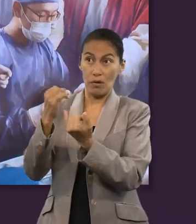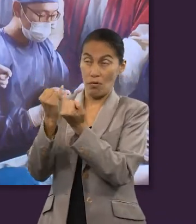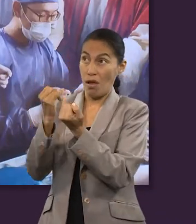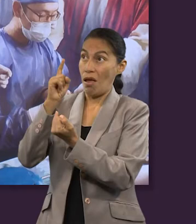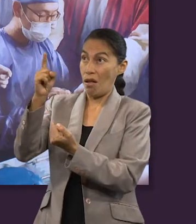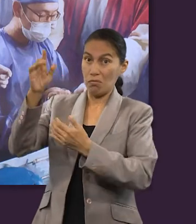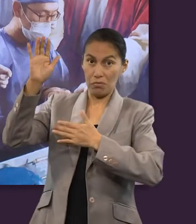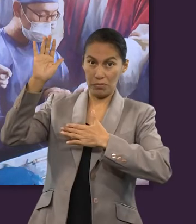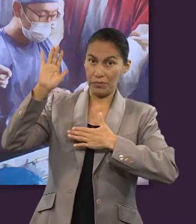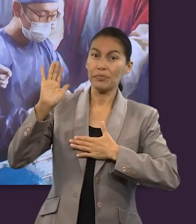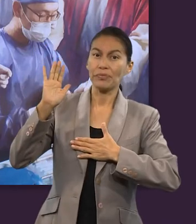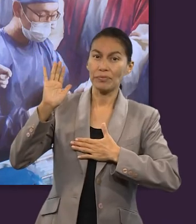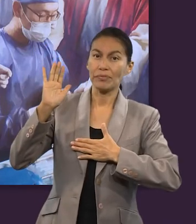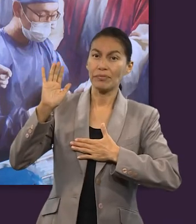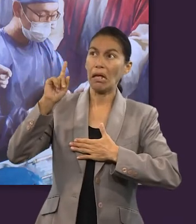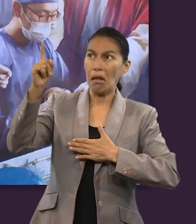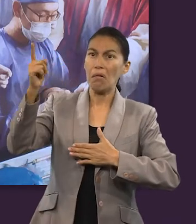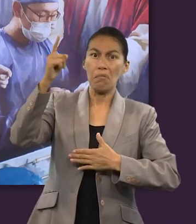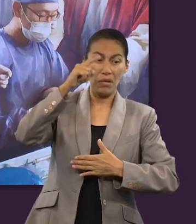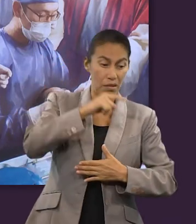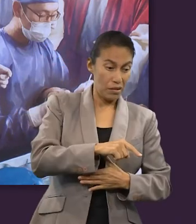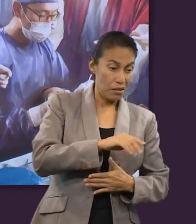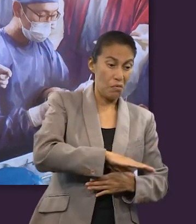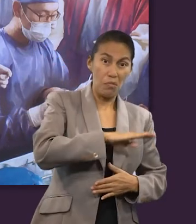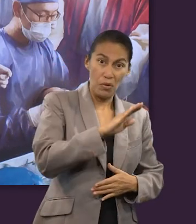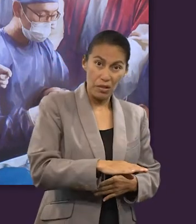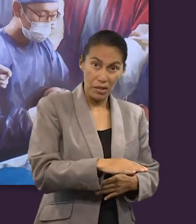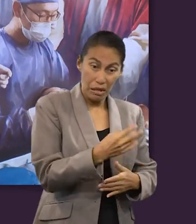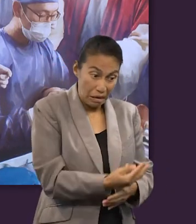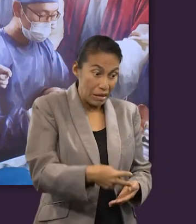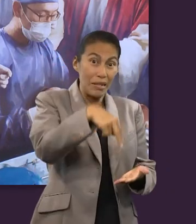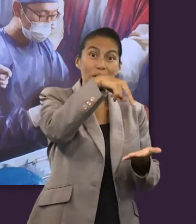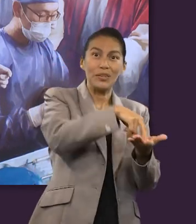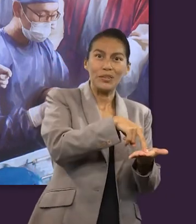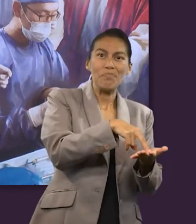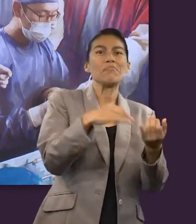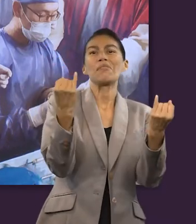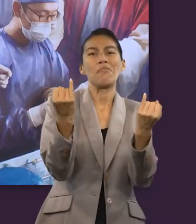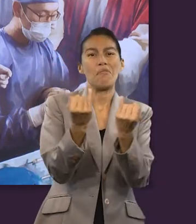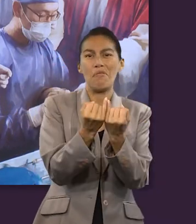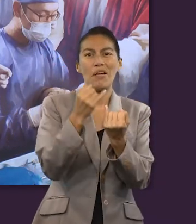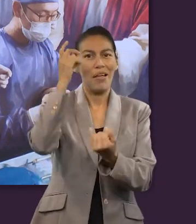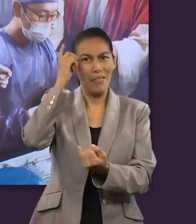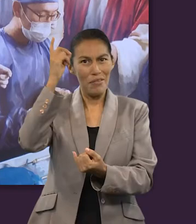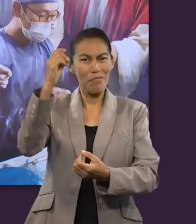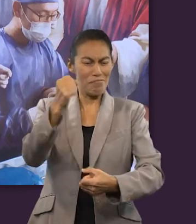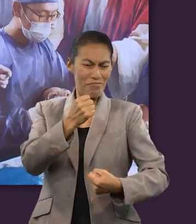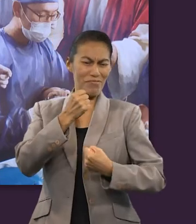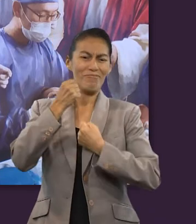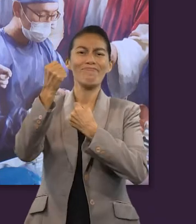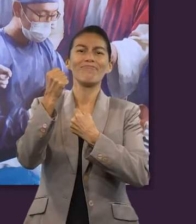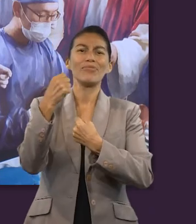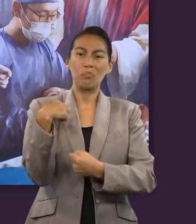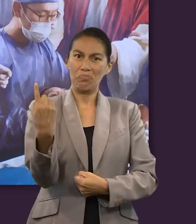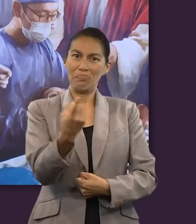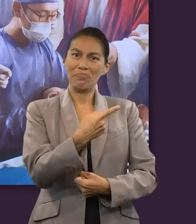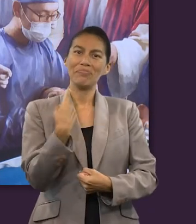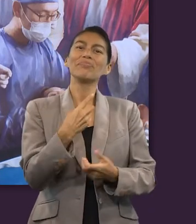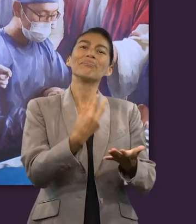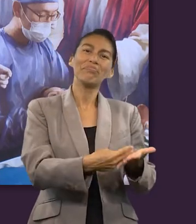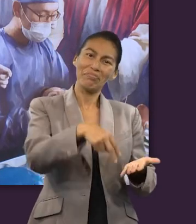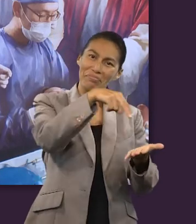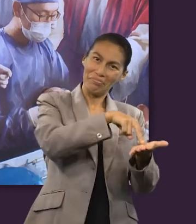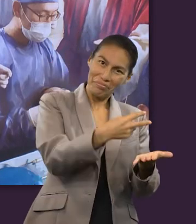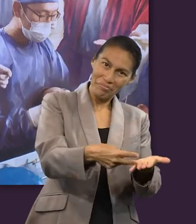así como Él prometió que iba a morir y resucitó, de la misma manera Él tiene poder para resucitarnos a nosotros.